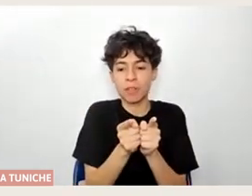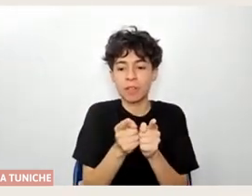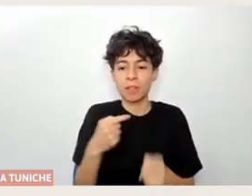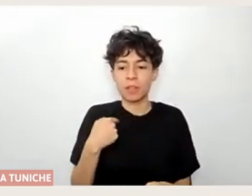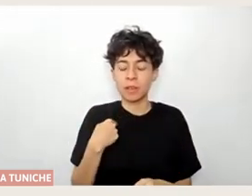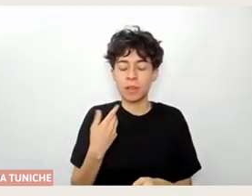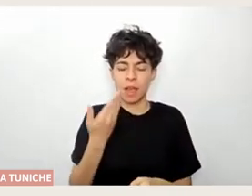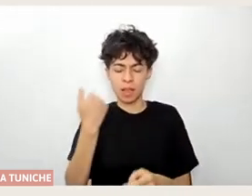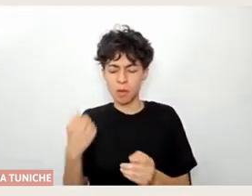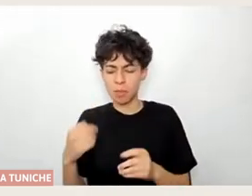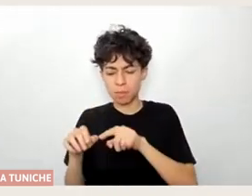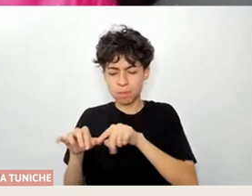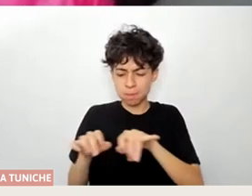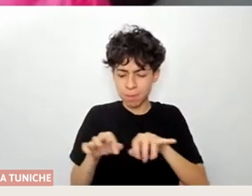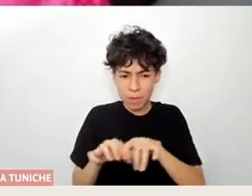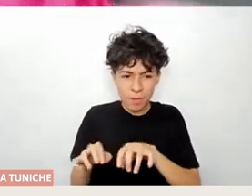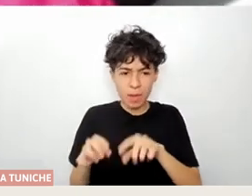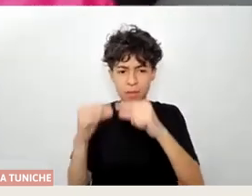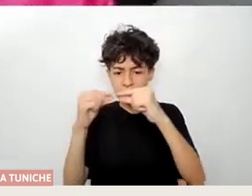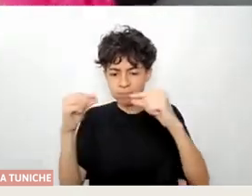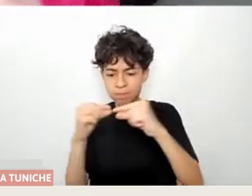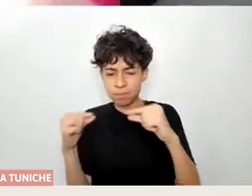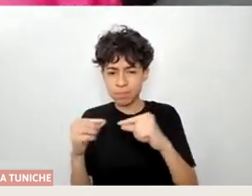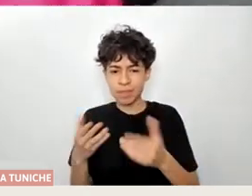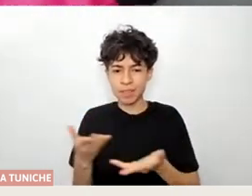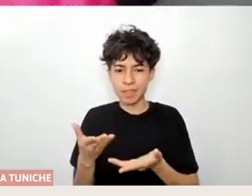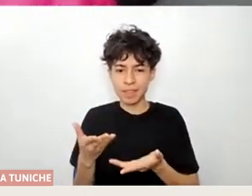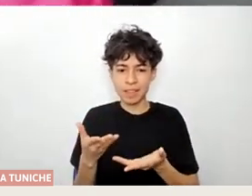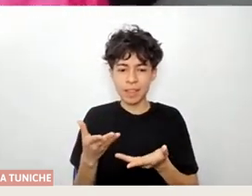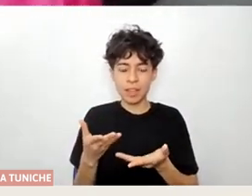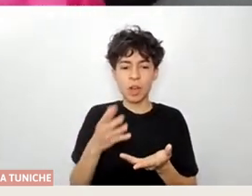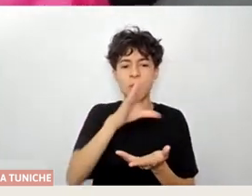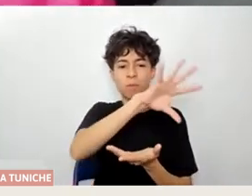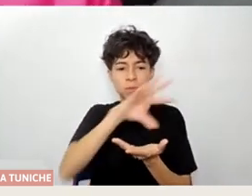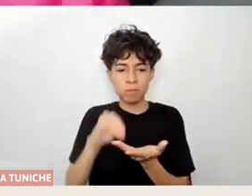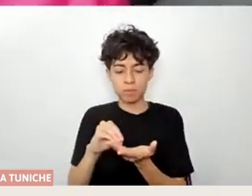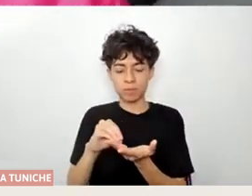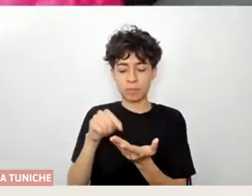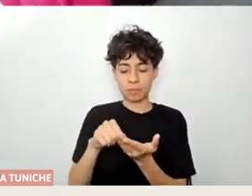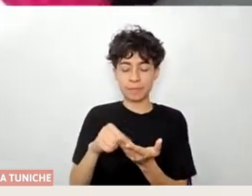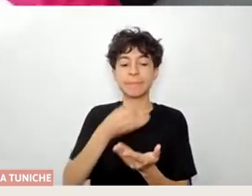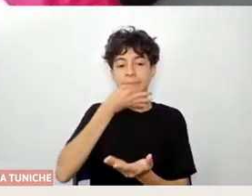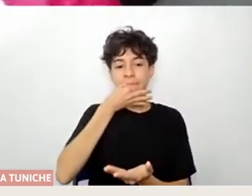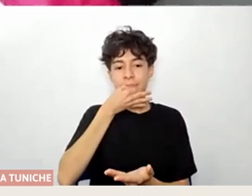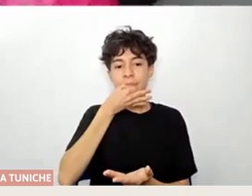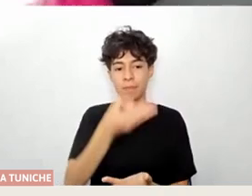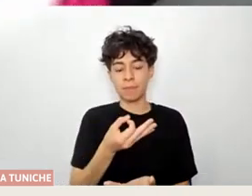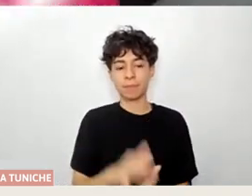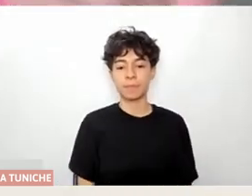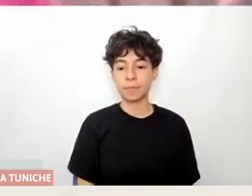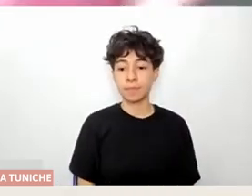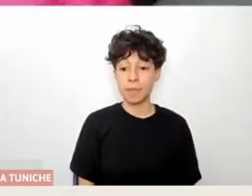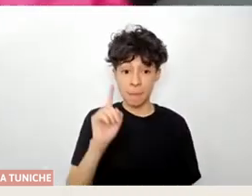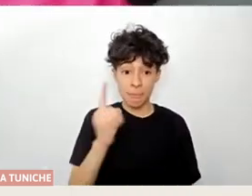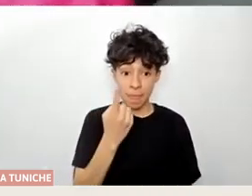estuve como escribiendo, redactando, en donde intento como recuperar sus palabras y va para allá, ¿vale? Bueno, de